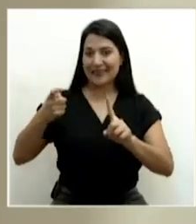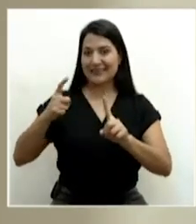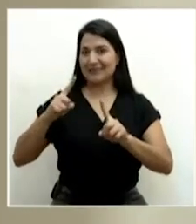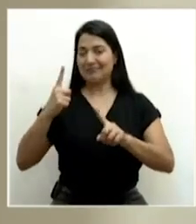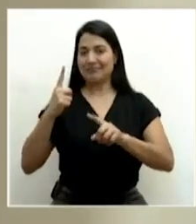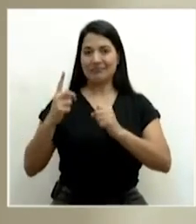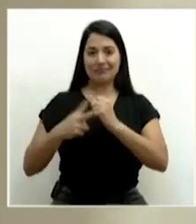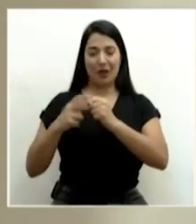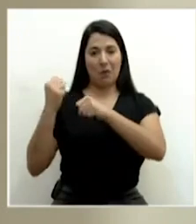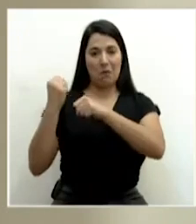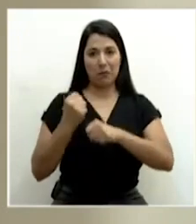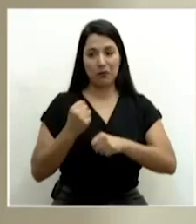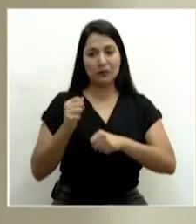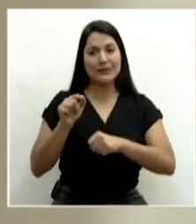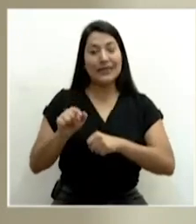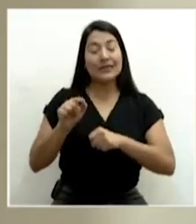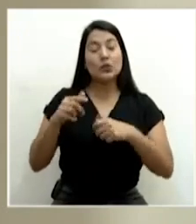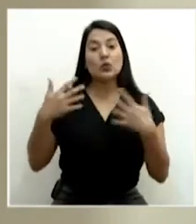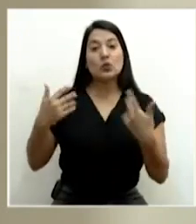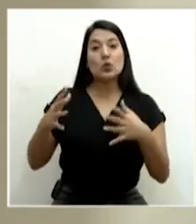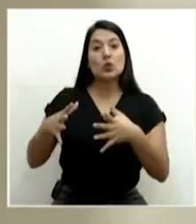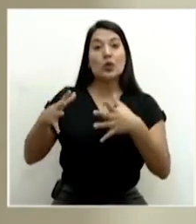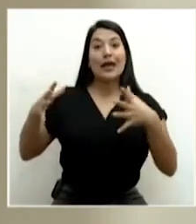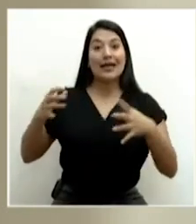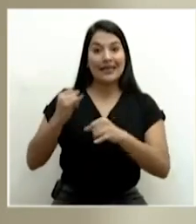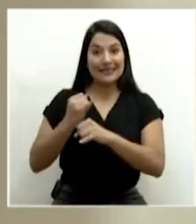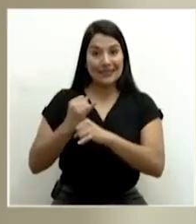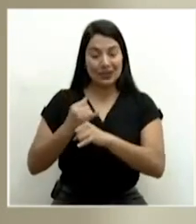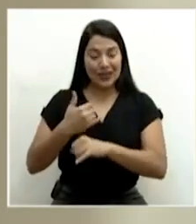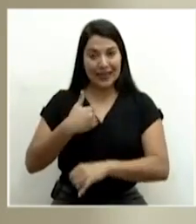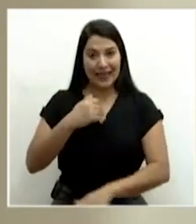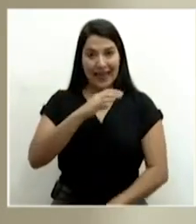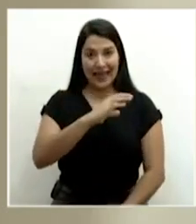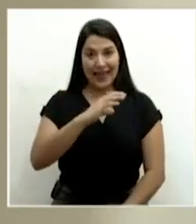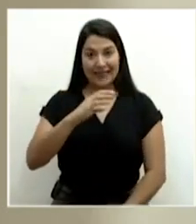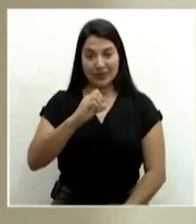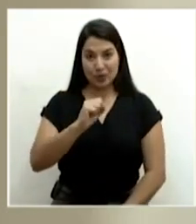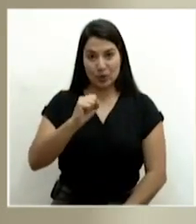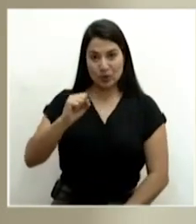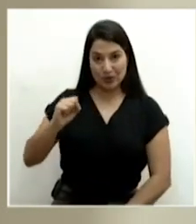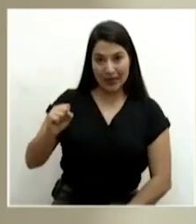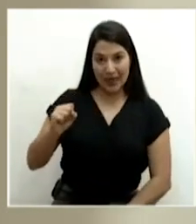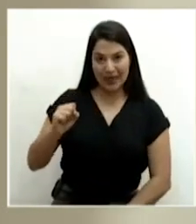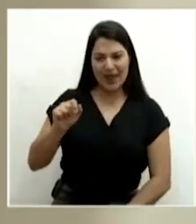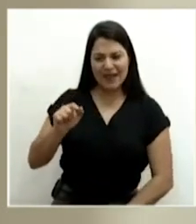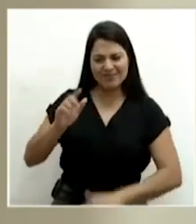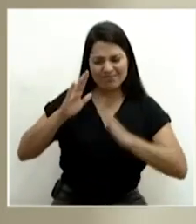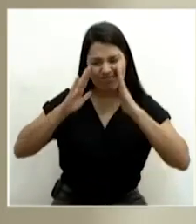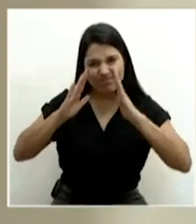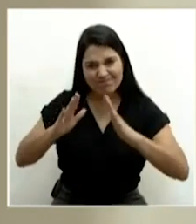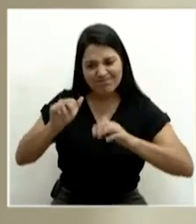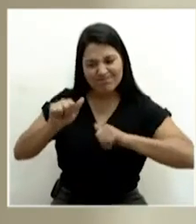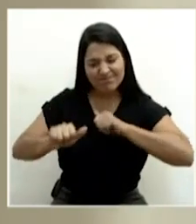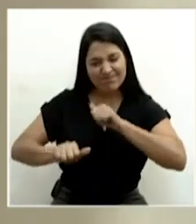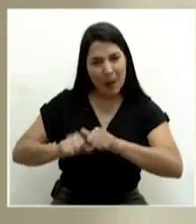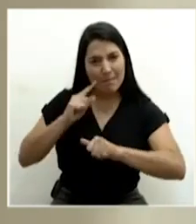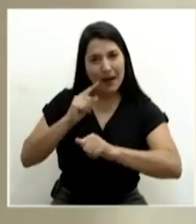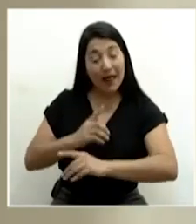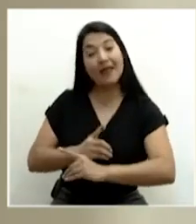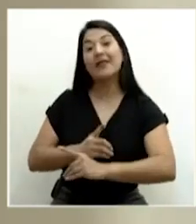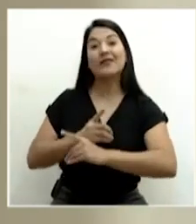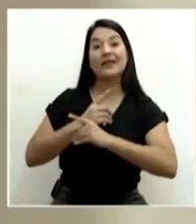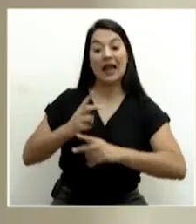grandes instituciones que tiene la Caja Costarricense de Seguro Social y la vida para los niños en nuestro país ha